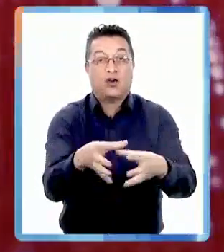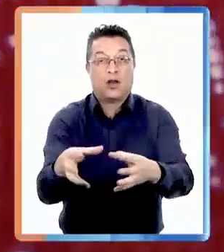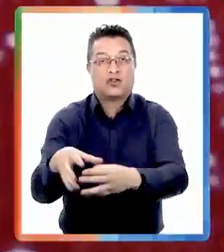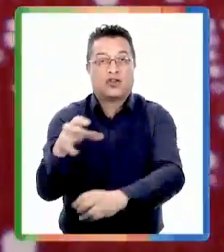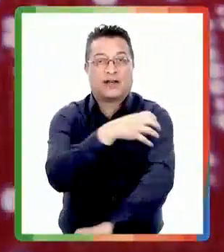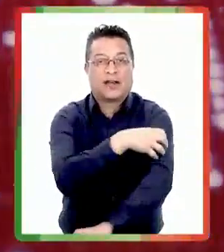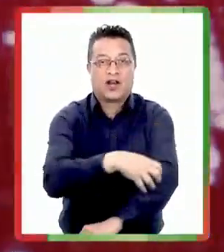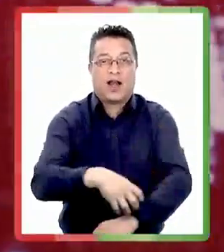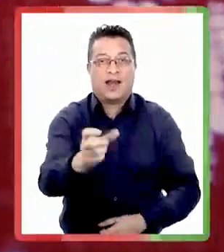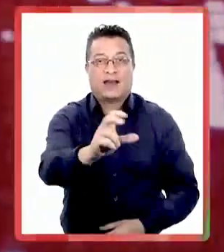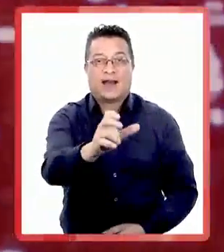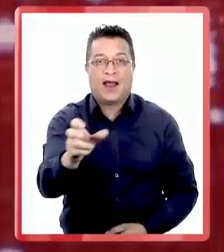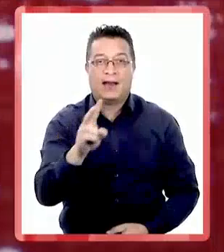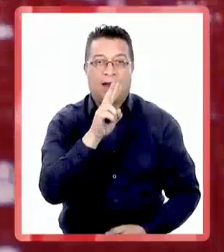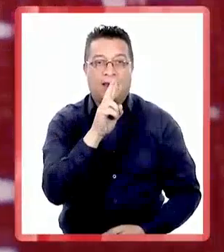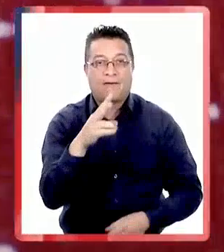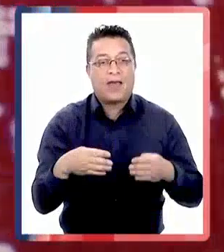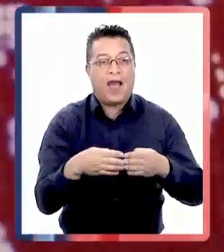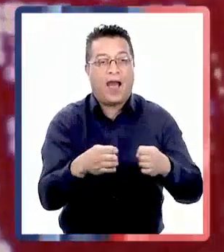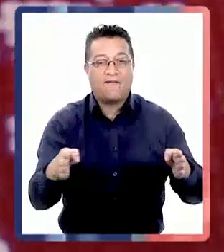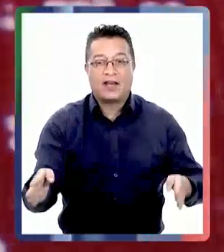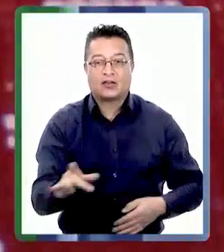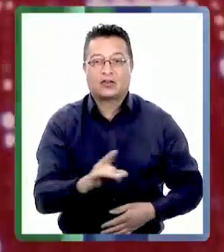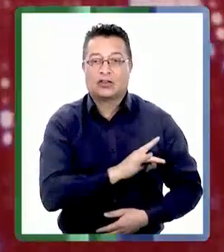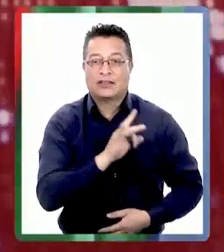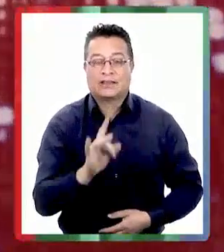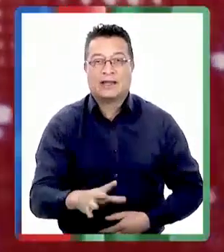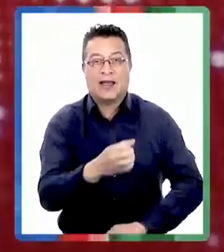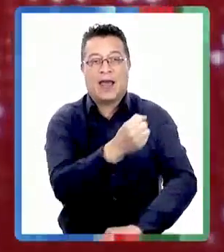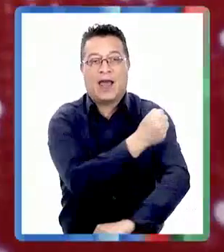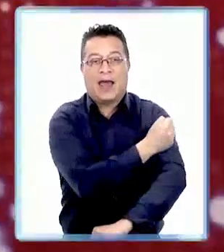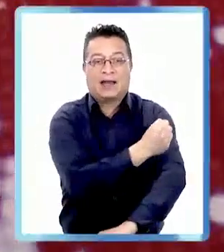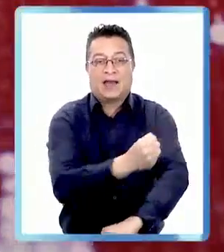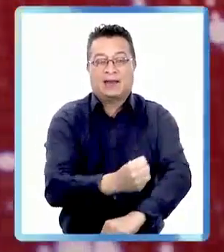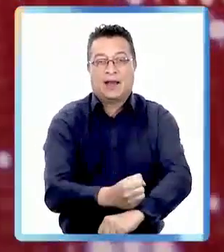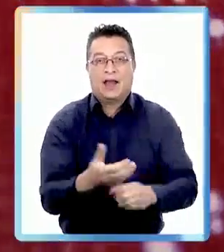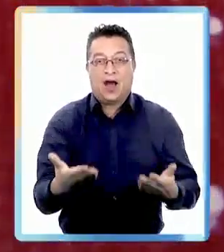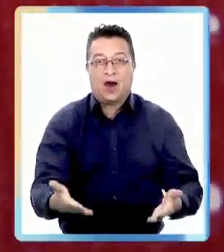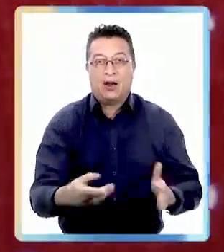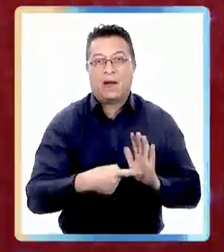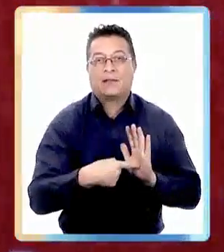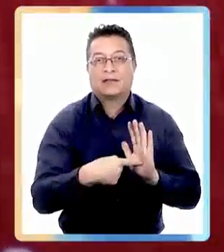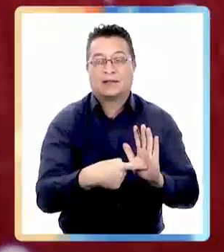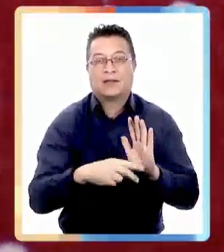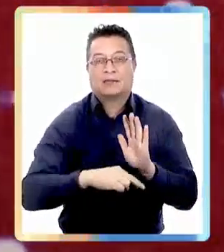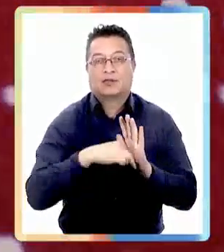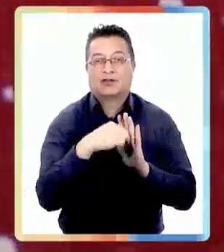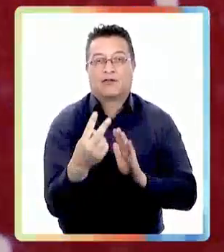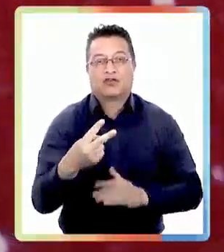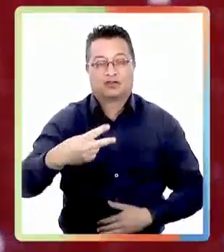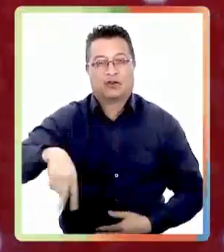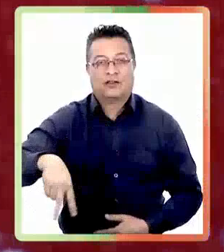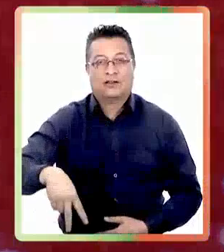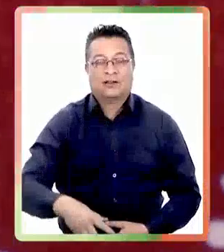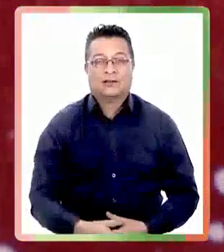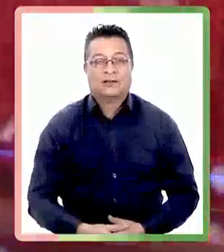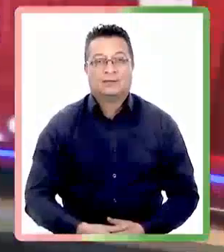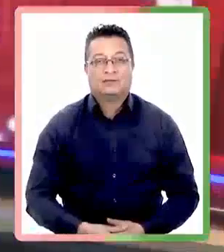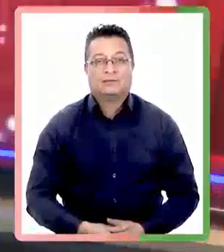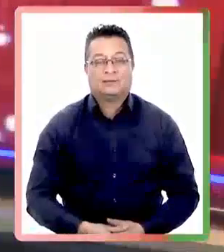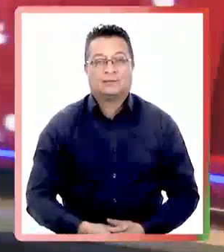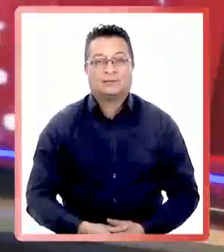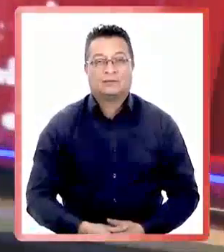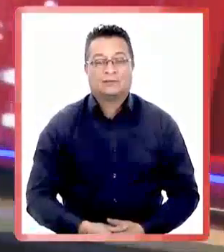Asociación Regional de Canales de Televisión de Señal Abierta de Chile, Arcatel, presenta Portavoz Noticias.